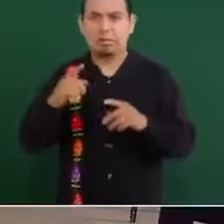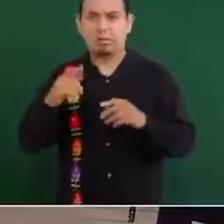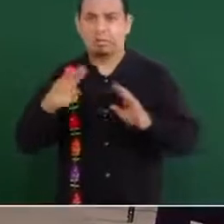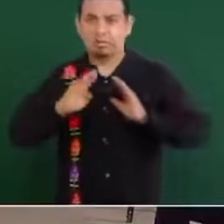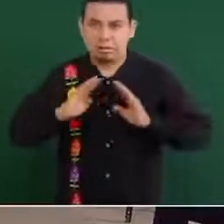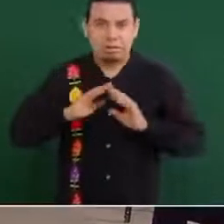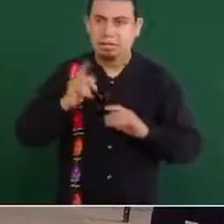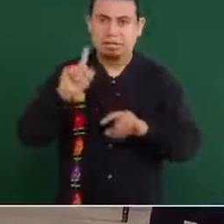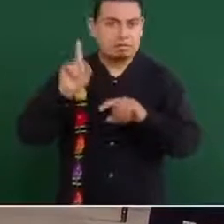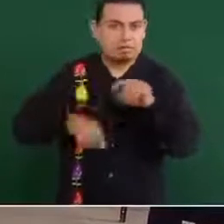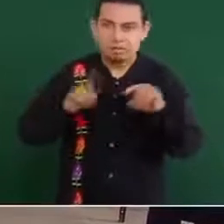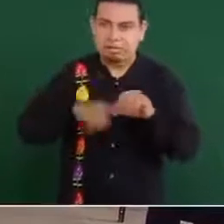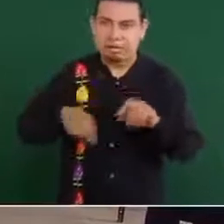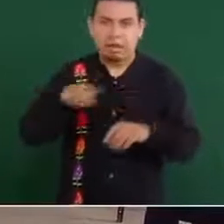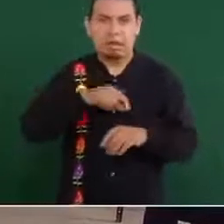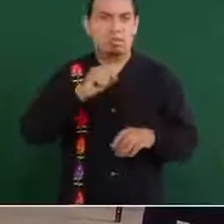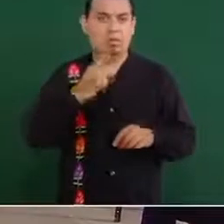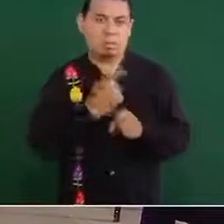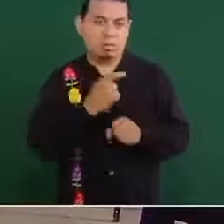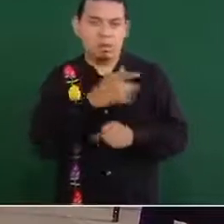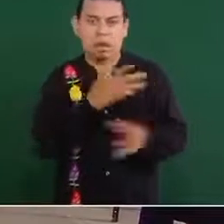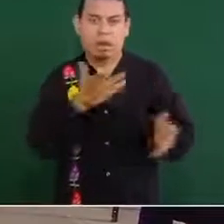ser manejada desde gobernación,